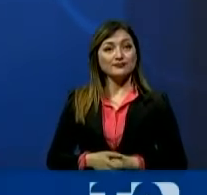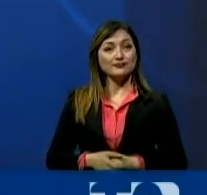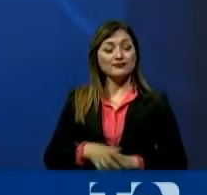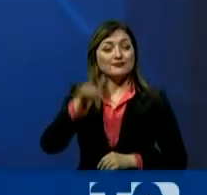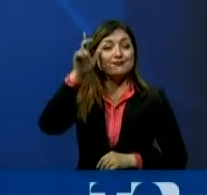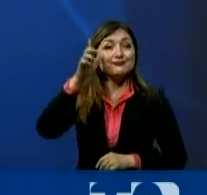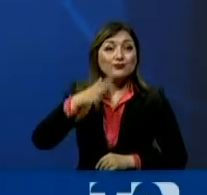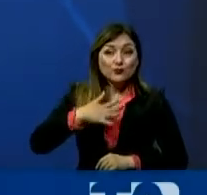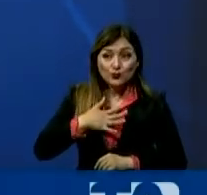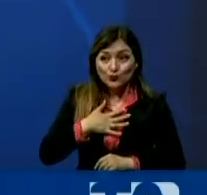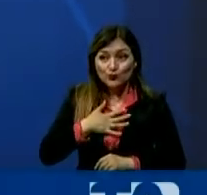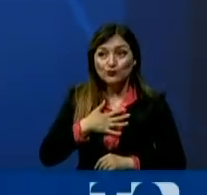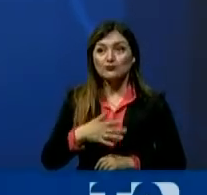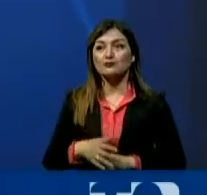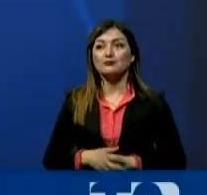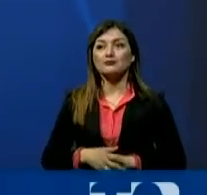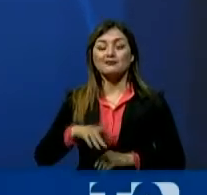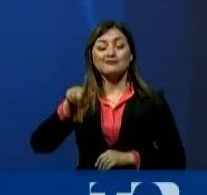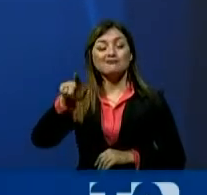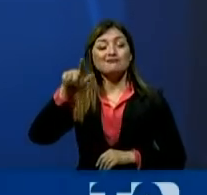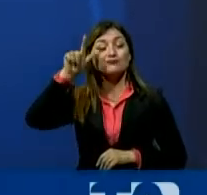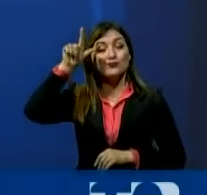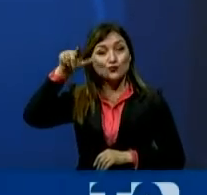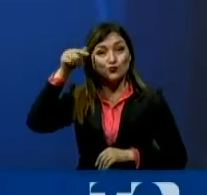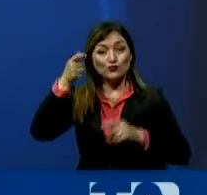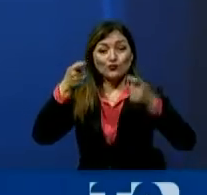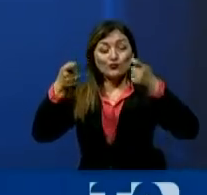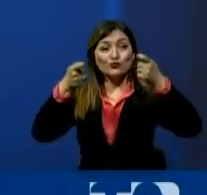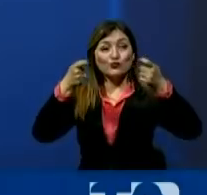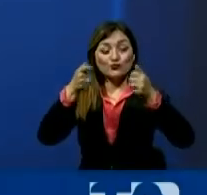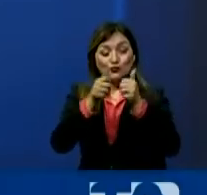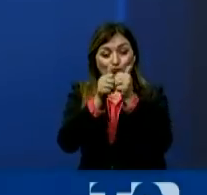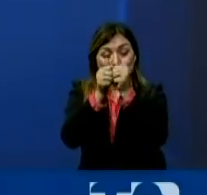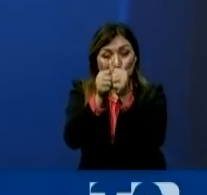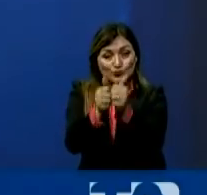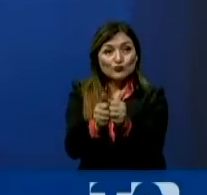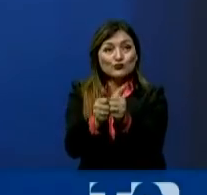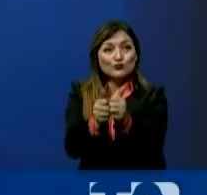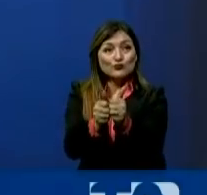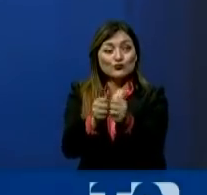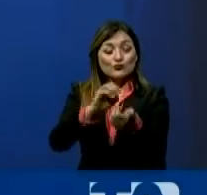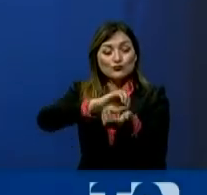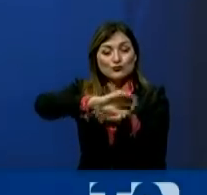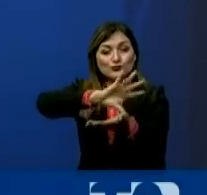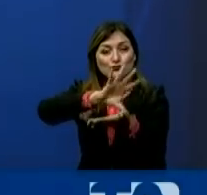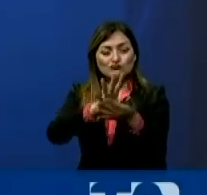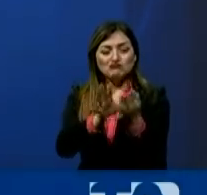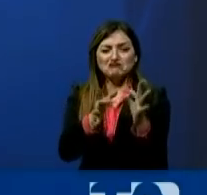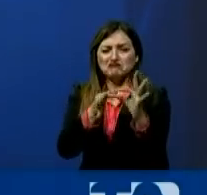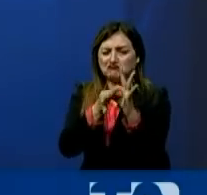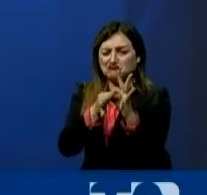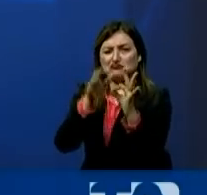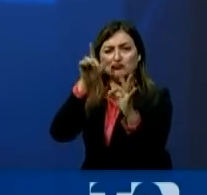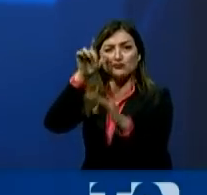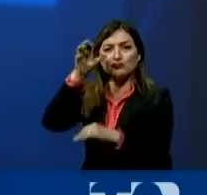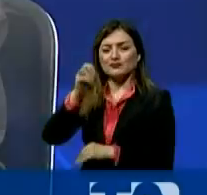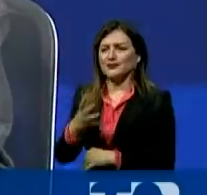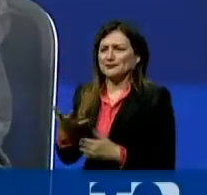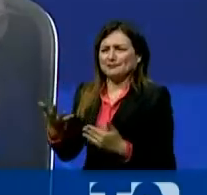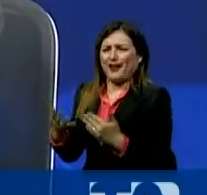debe gobernar de manera conjunta con la Asamblea Nacional.